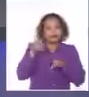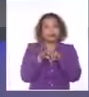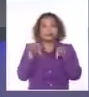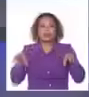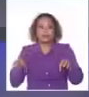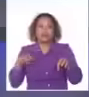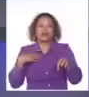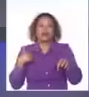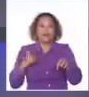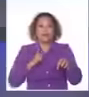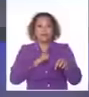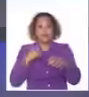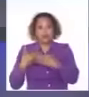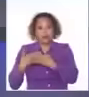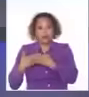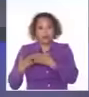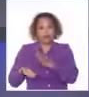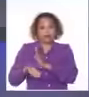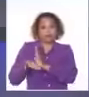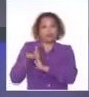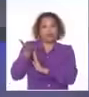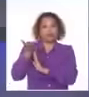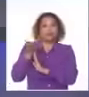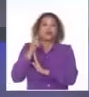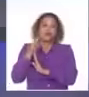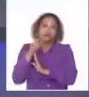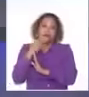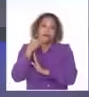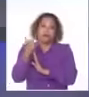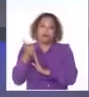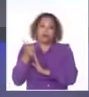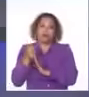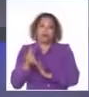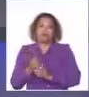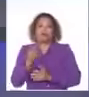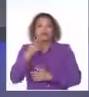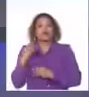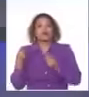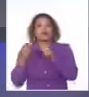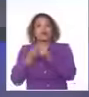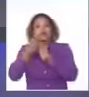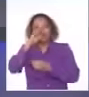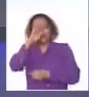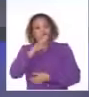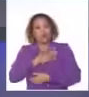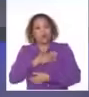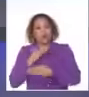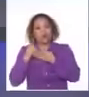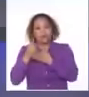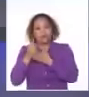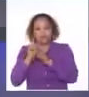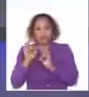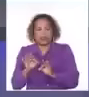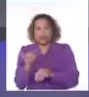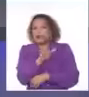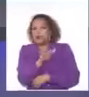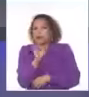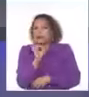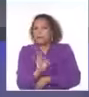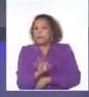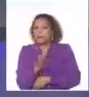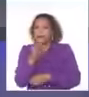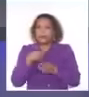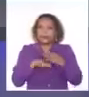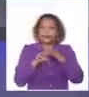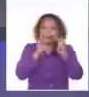bajo las medidas tomadas en acto soberano por el gobierno de Cuba en consulta con el pueblo cubano. Lo mismo ha ocurrido con el acceso a